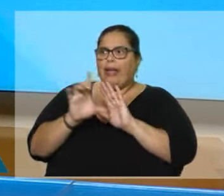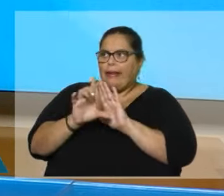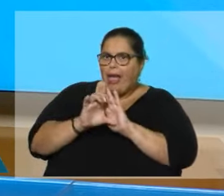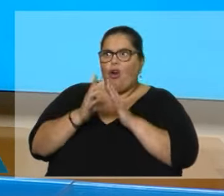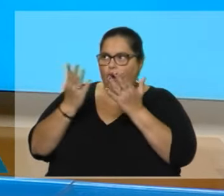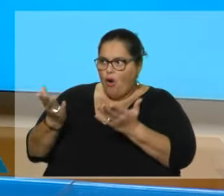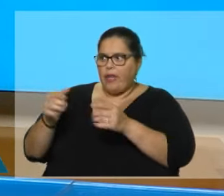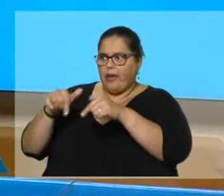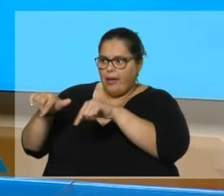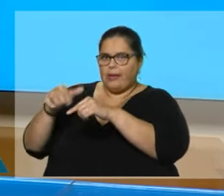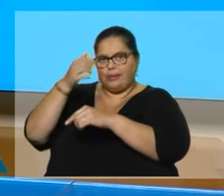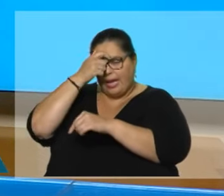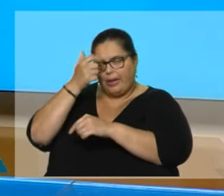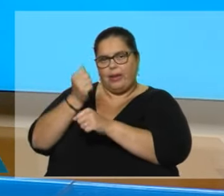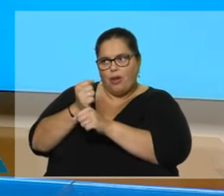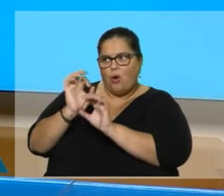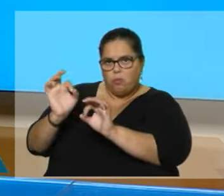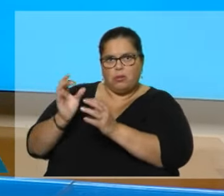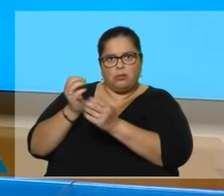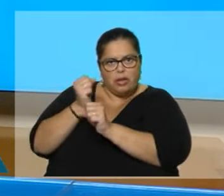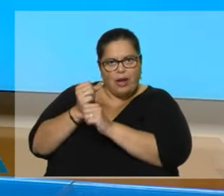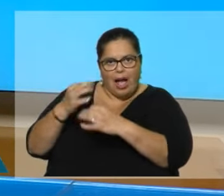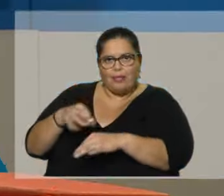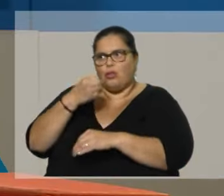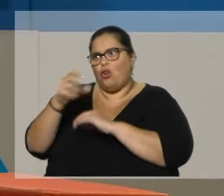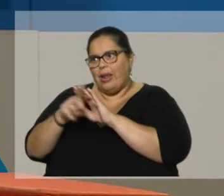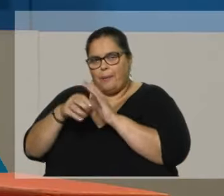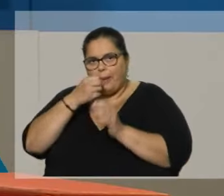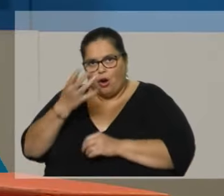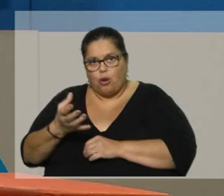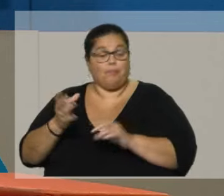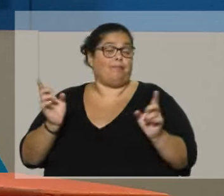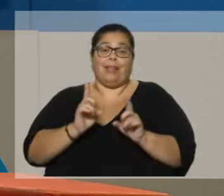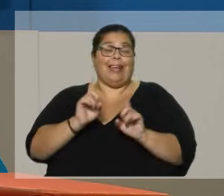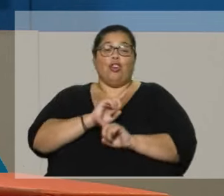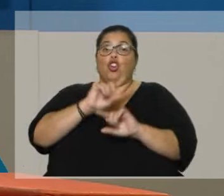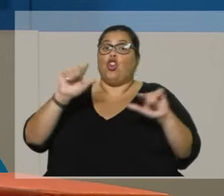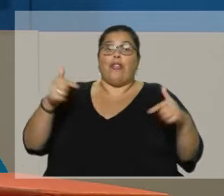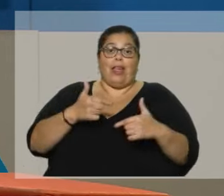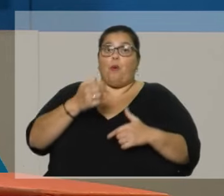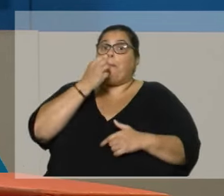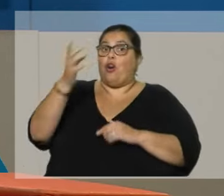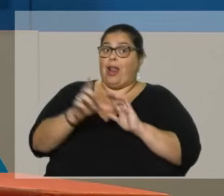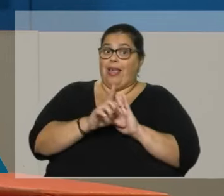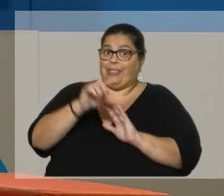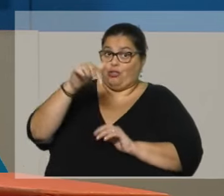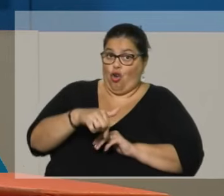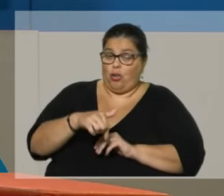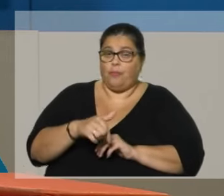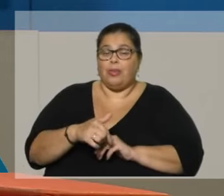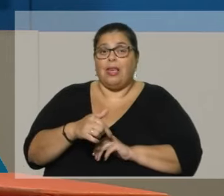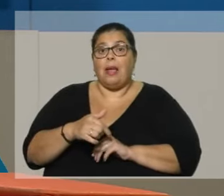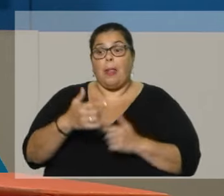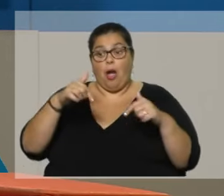trabajando allí para sacar las mejores leyes. La verdad que no tenemos las mejores leyes hoy en día. Hoy en día nuestros